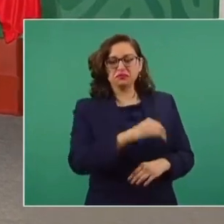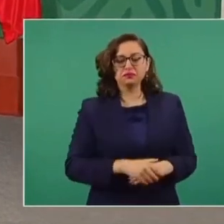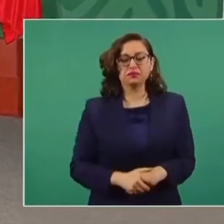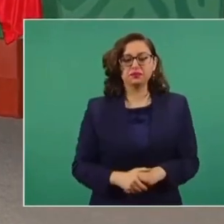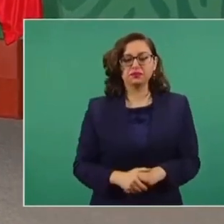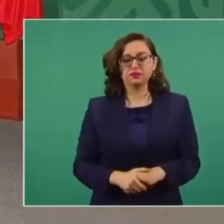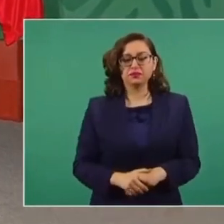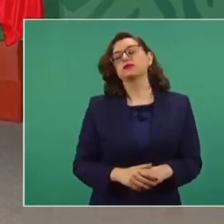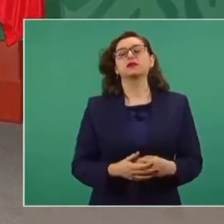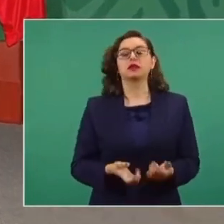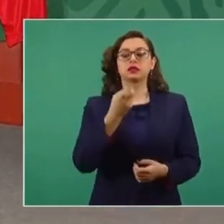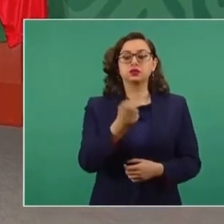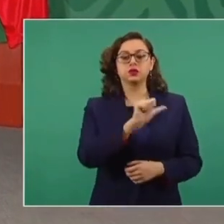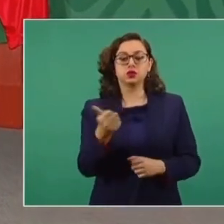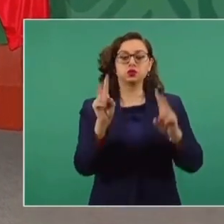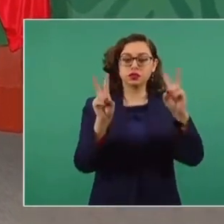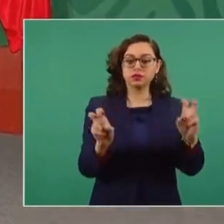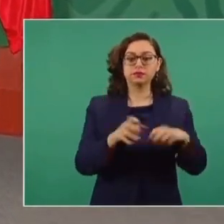Eso es otro asunto.